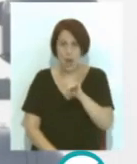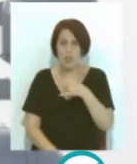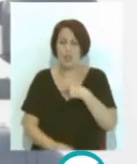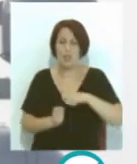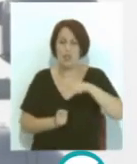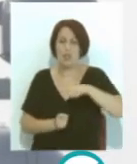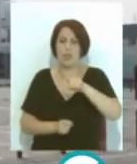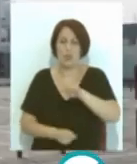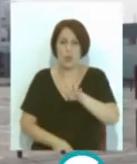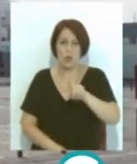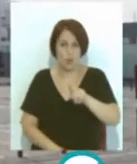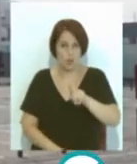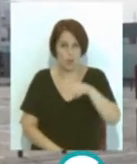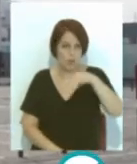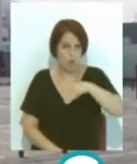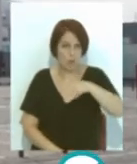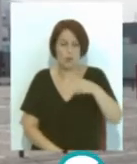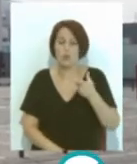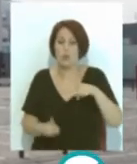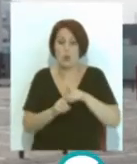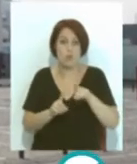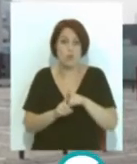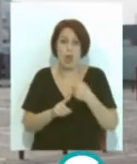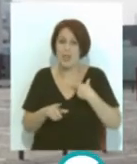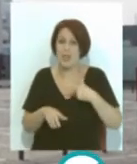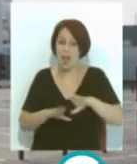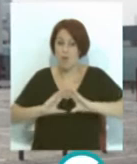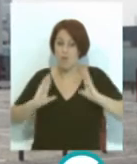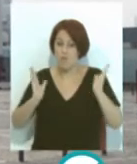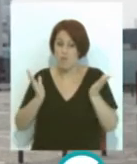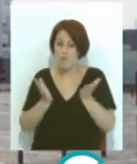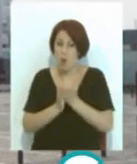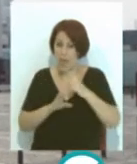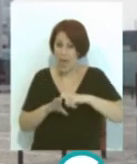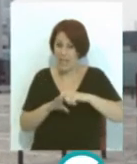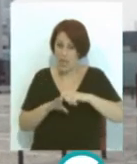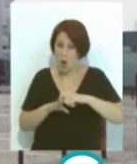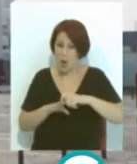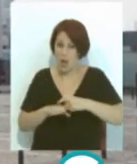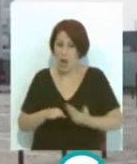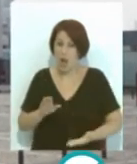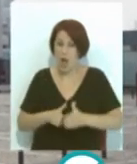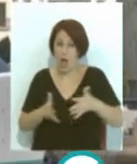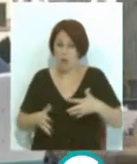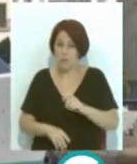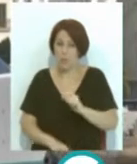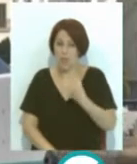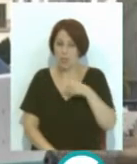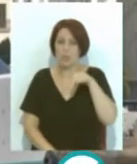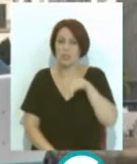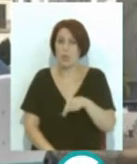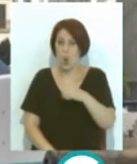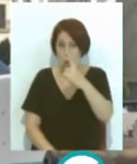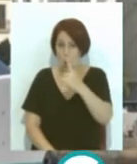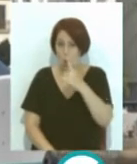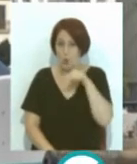141 metros de eslora que le sitúan como uno de los 10 más grandes de su categoría a nivel mundial. El atraque en el muelle